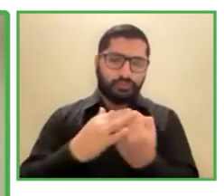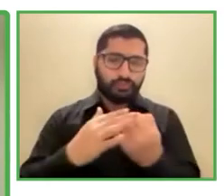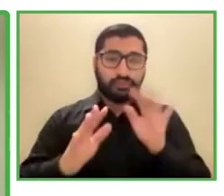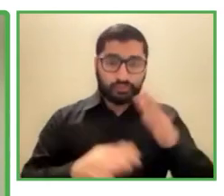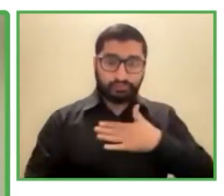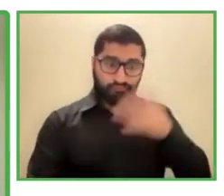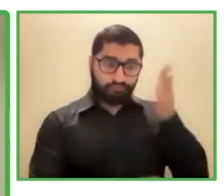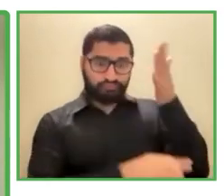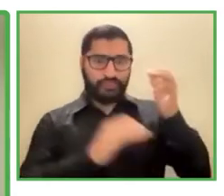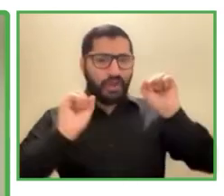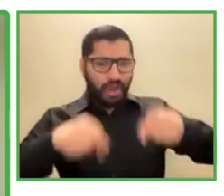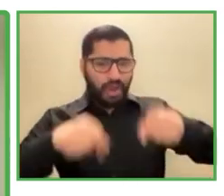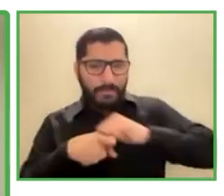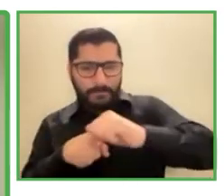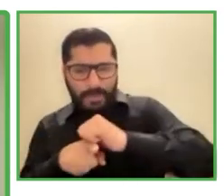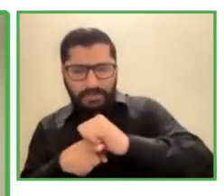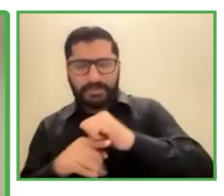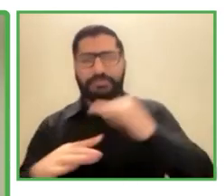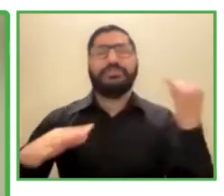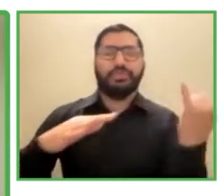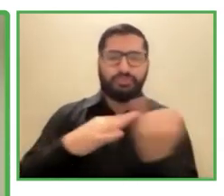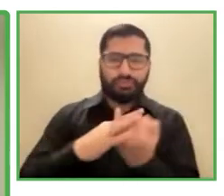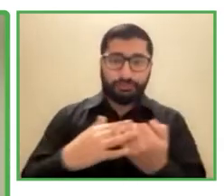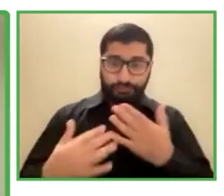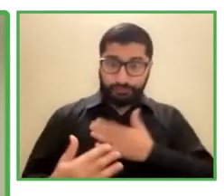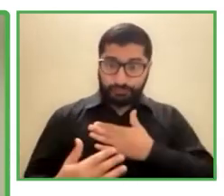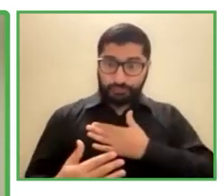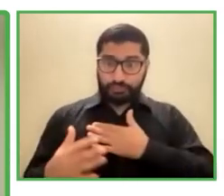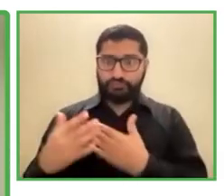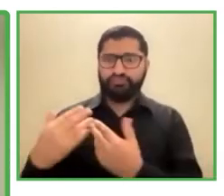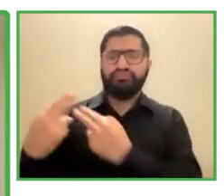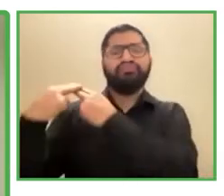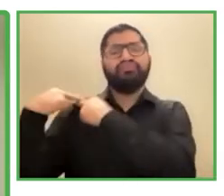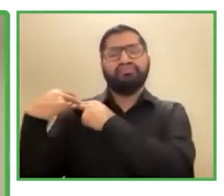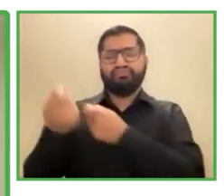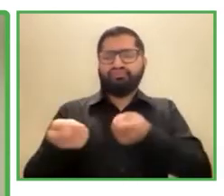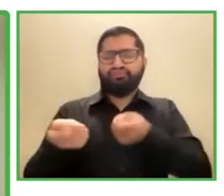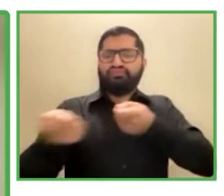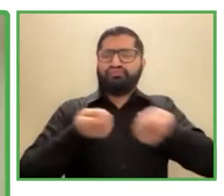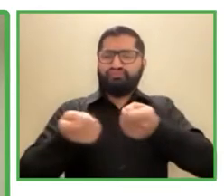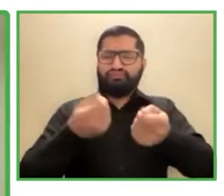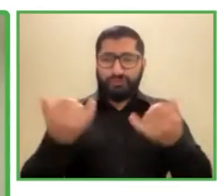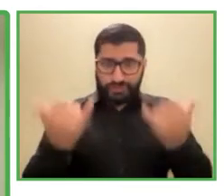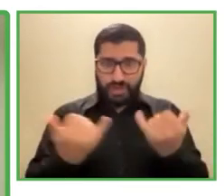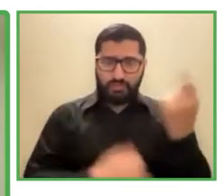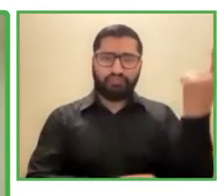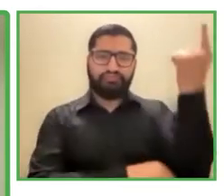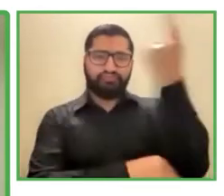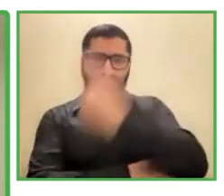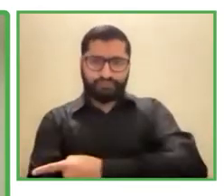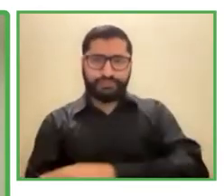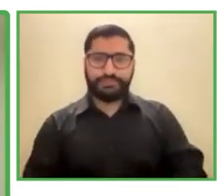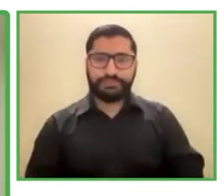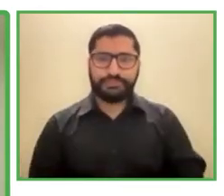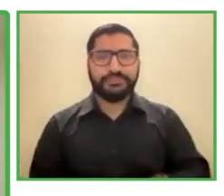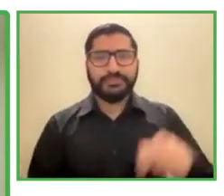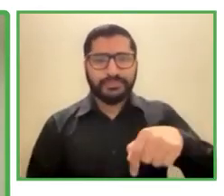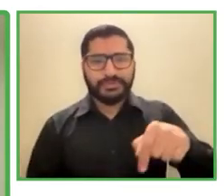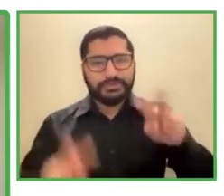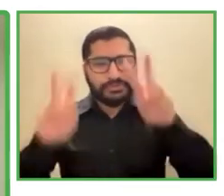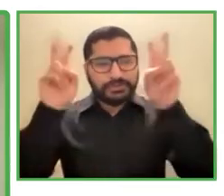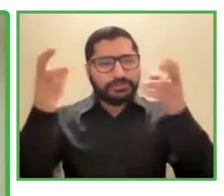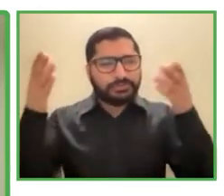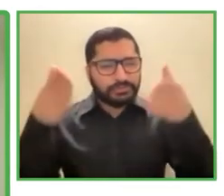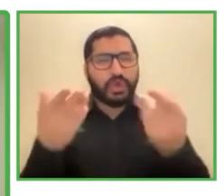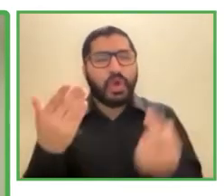Me ha correspondido ser el moderador de esta sesión y tendremos la oportunidad de conocer tres proyectos muy interesantes.